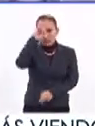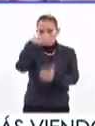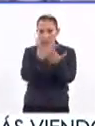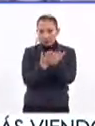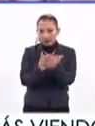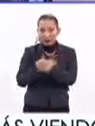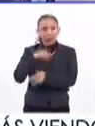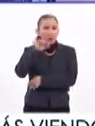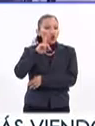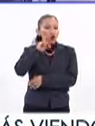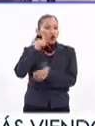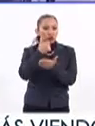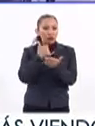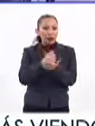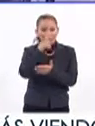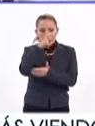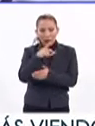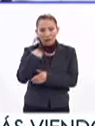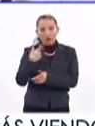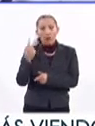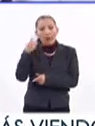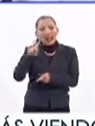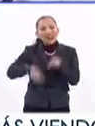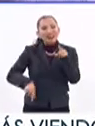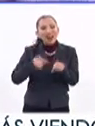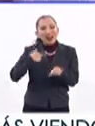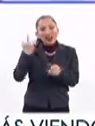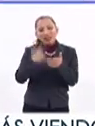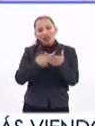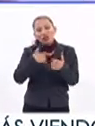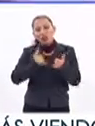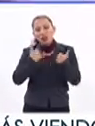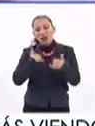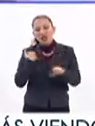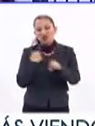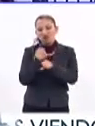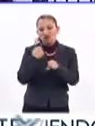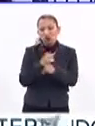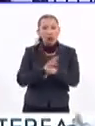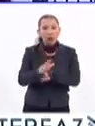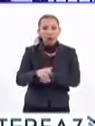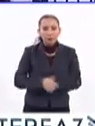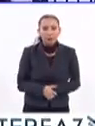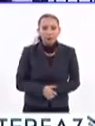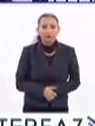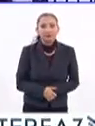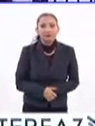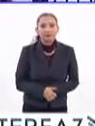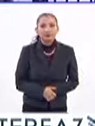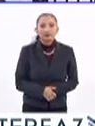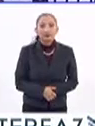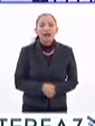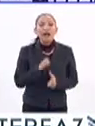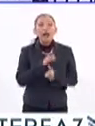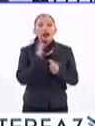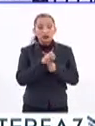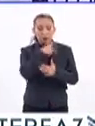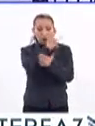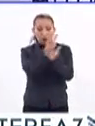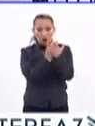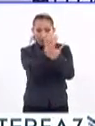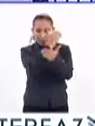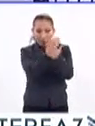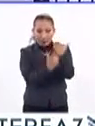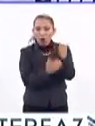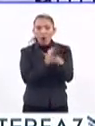de la jefa de gobierno de Ciudad de México para combatir la violencia entre jóvenes es la siguiente. De tal manera que el programa